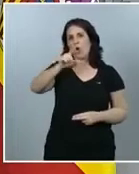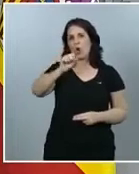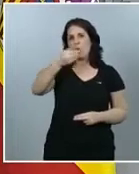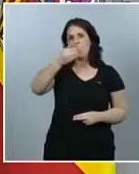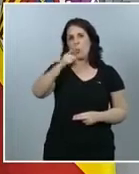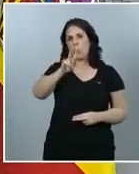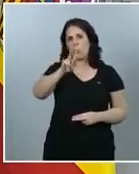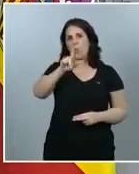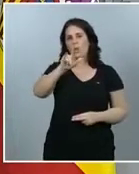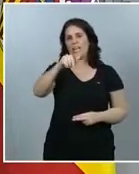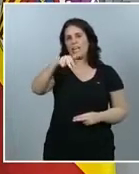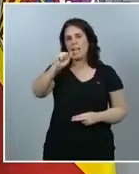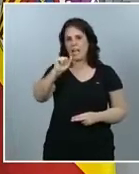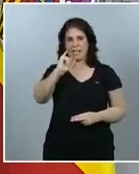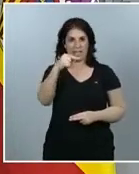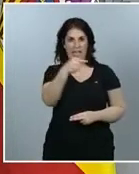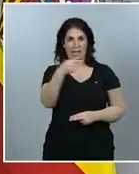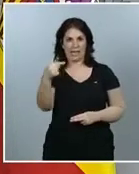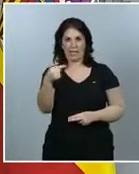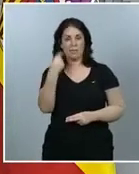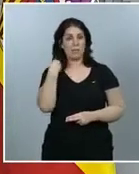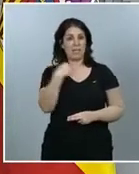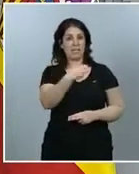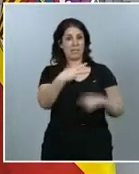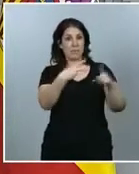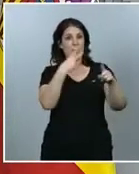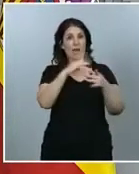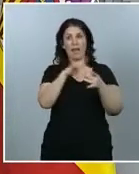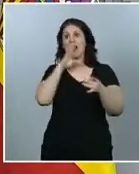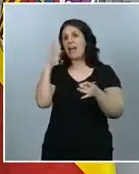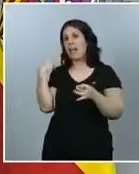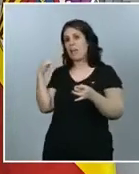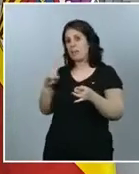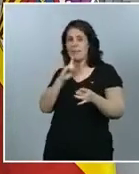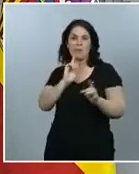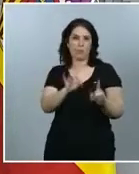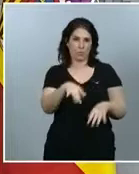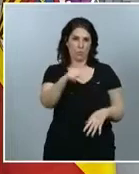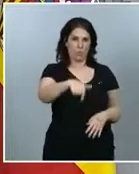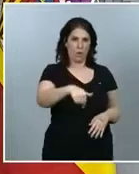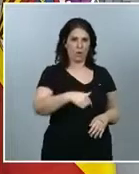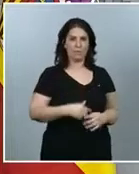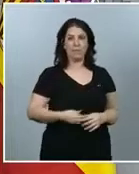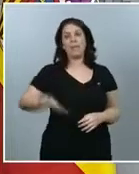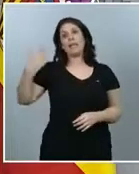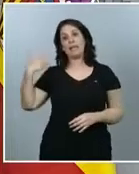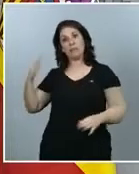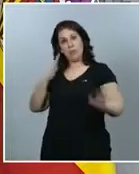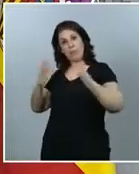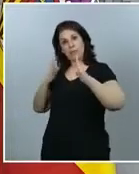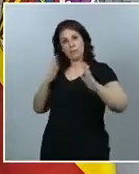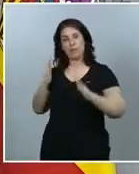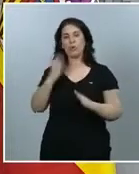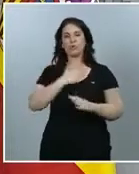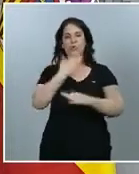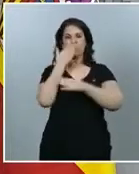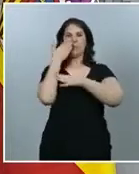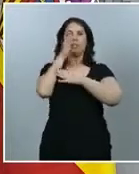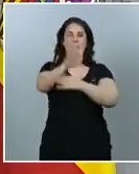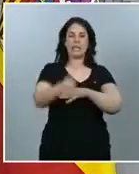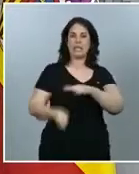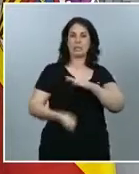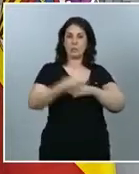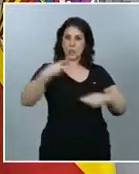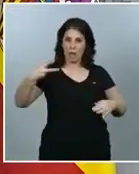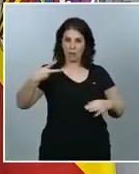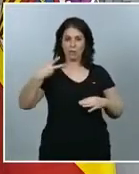trasladar los resultados preliminares de la primera ronda. En aquel momento, cuando presentamos los resultados preliminares de la